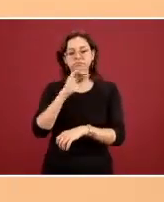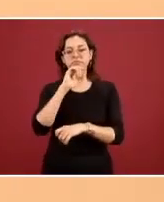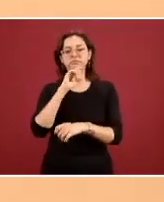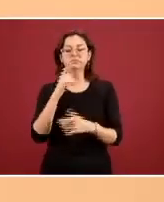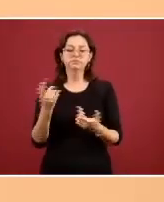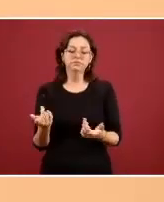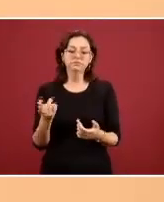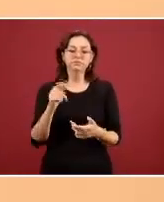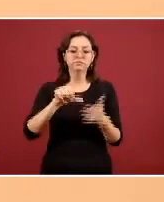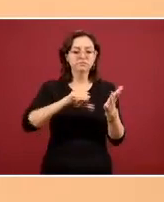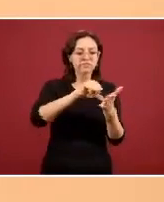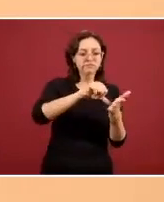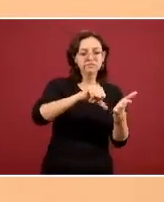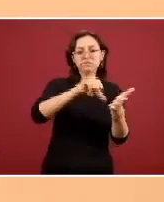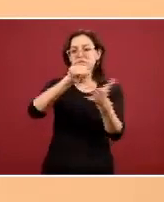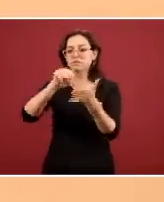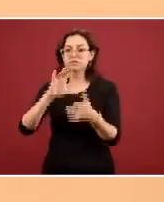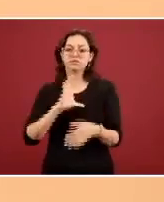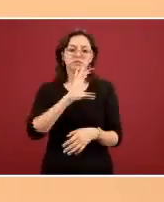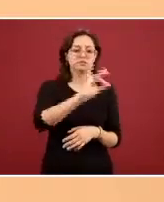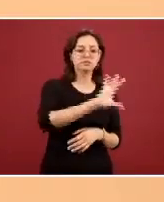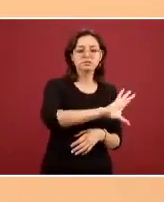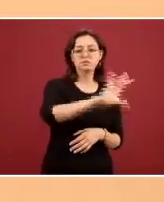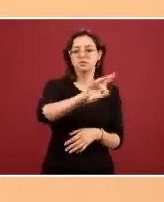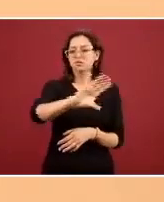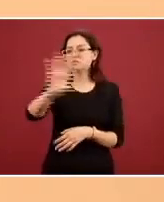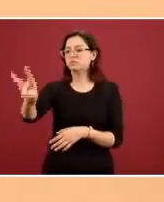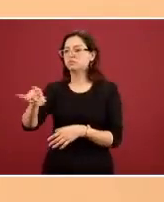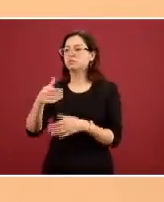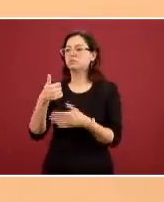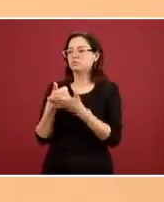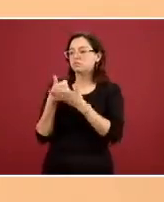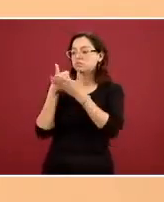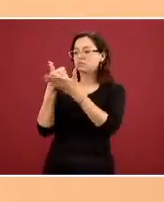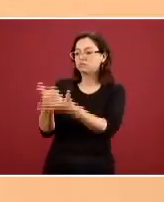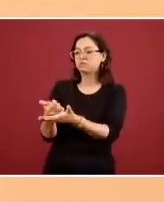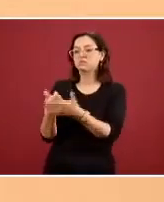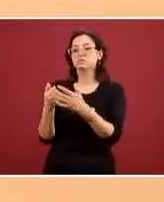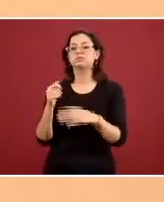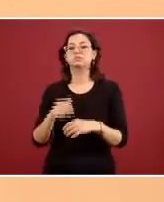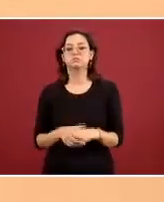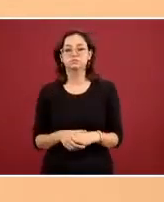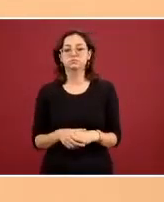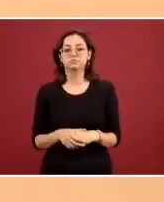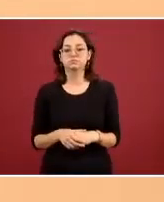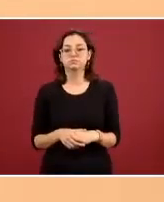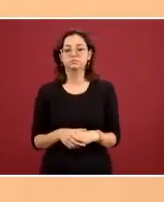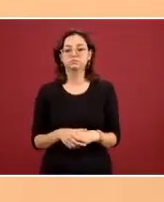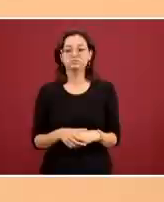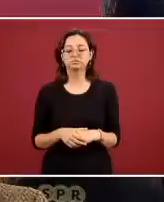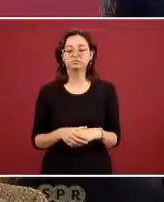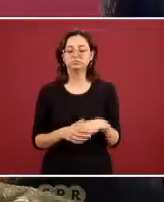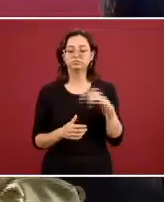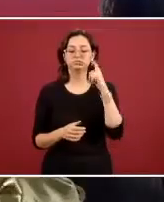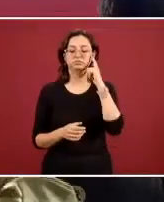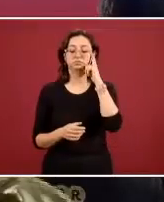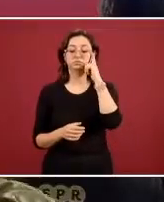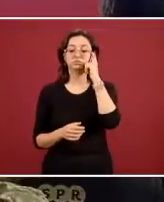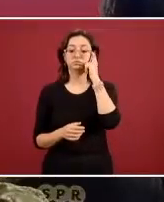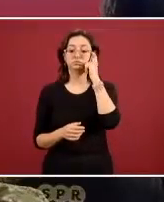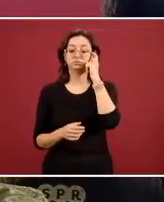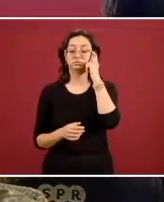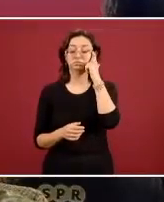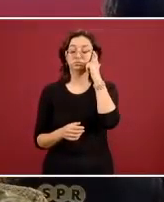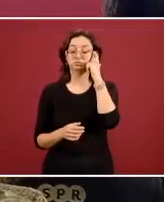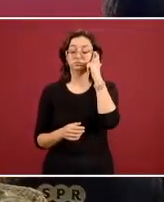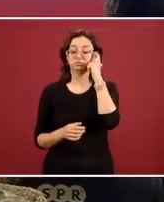de uno a otro derivación a otras líneas asistenciales se hace también referencia a centros